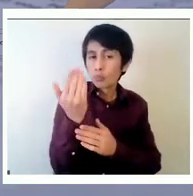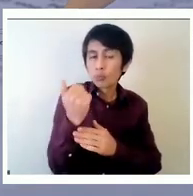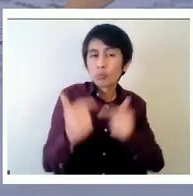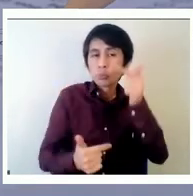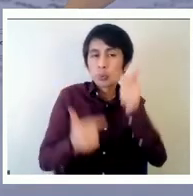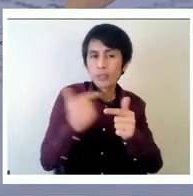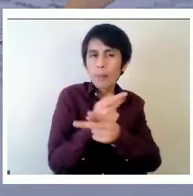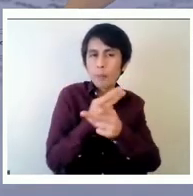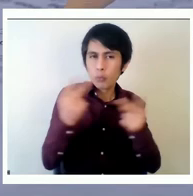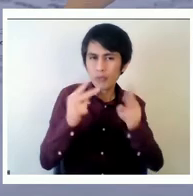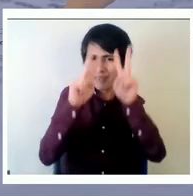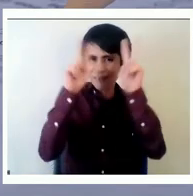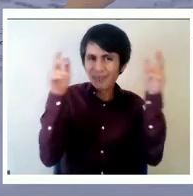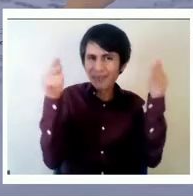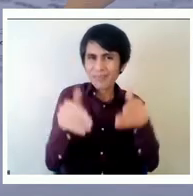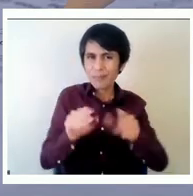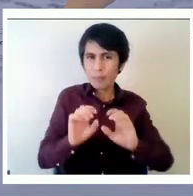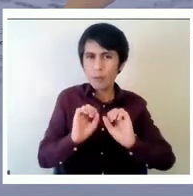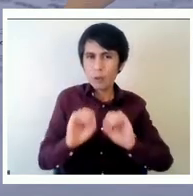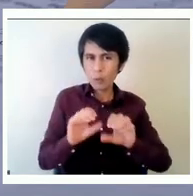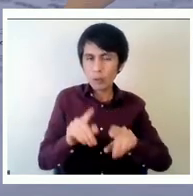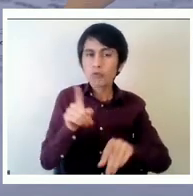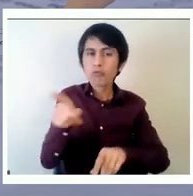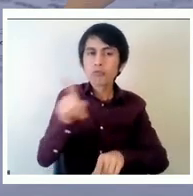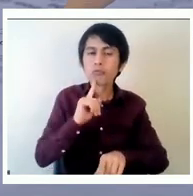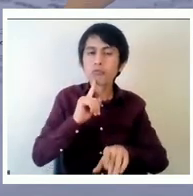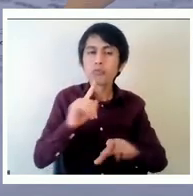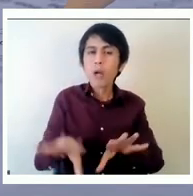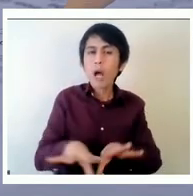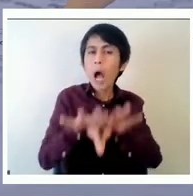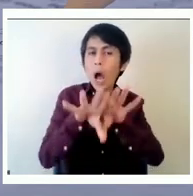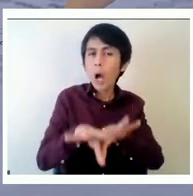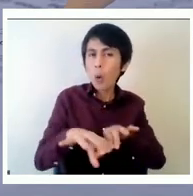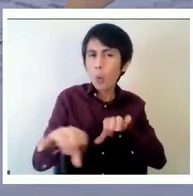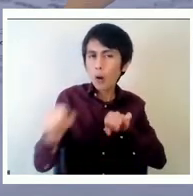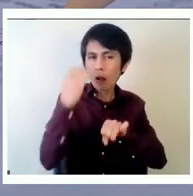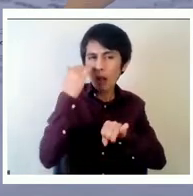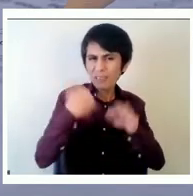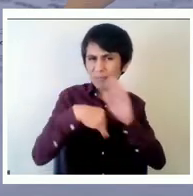contaron con un consenso relativamente transversal